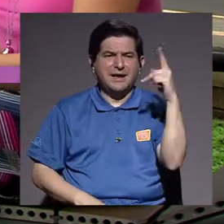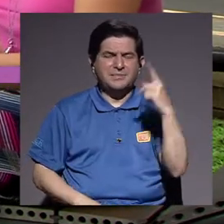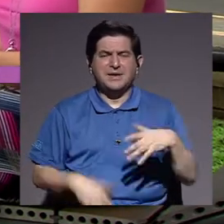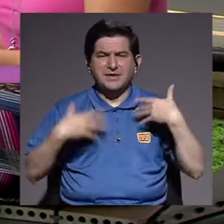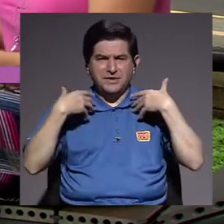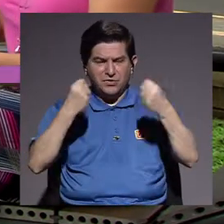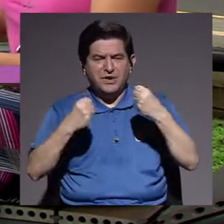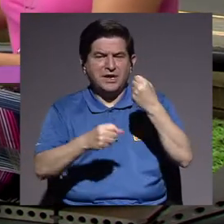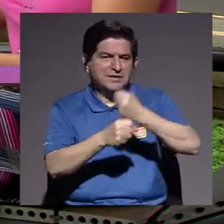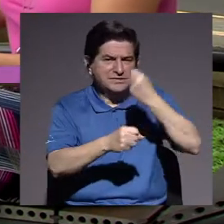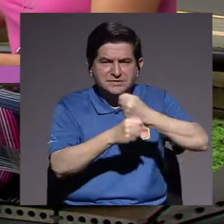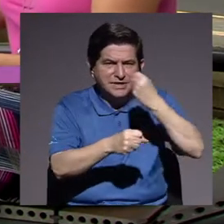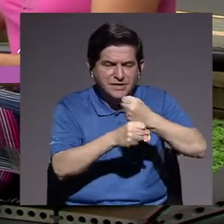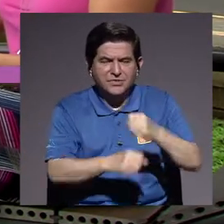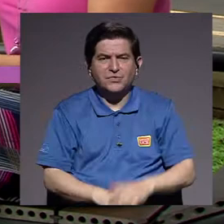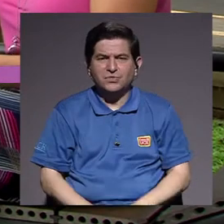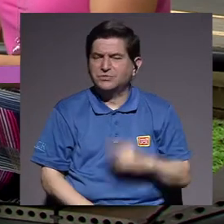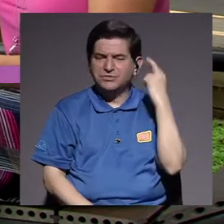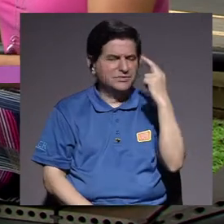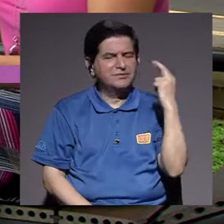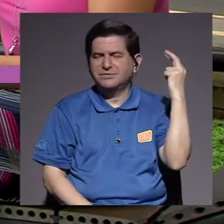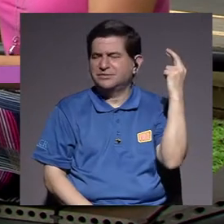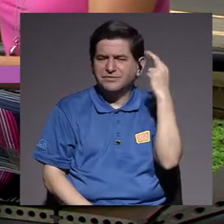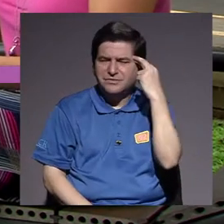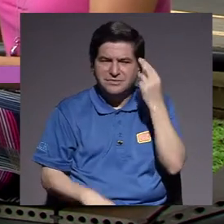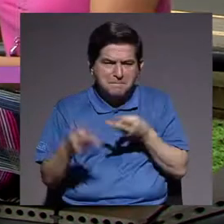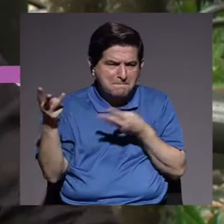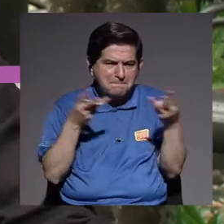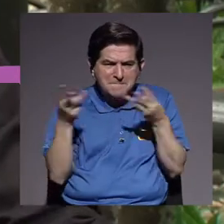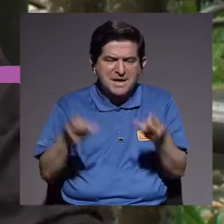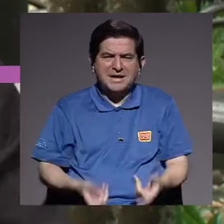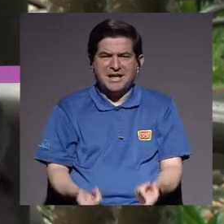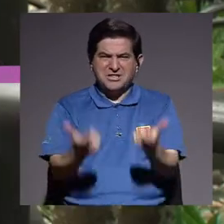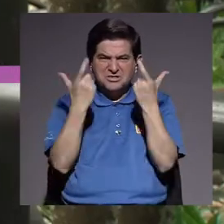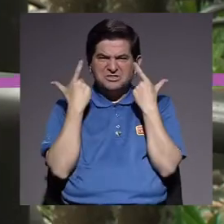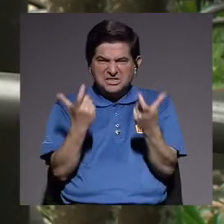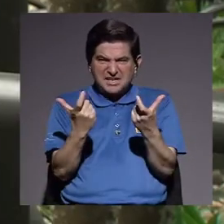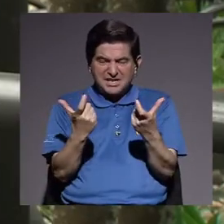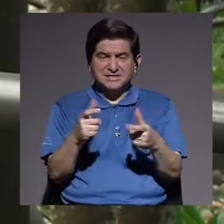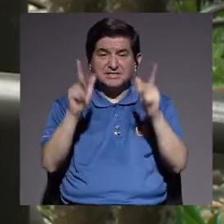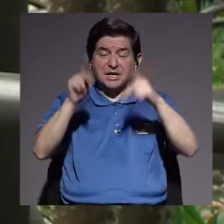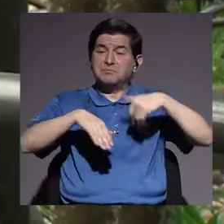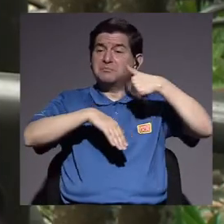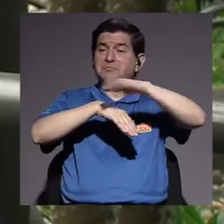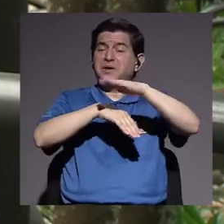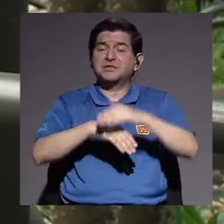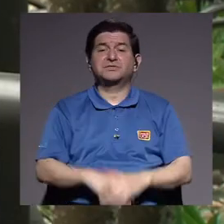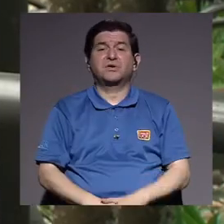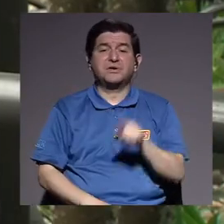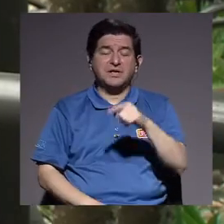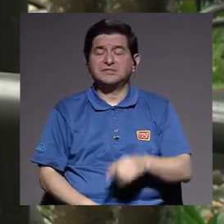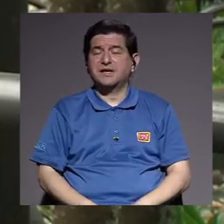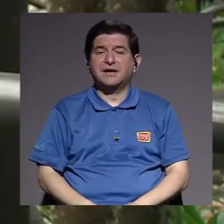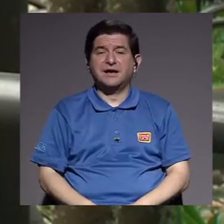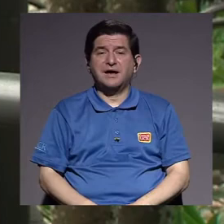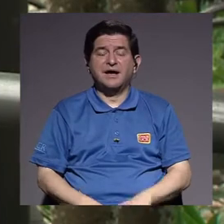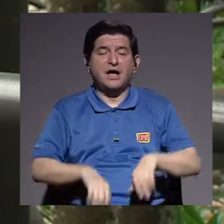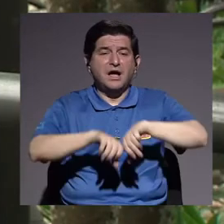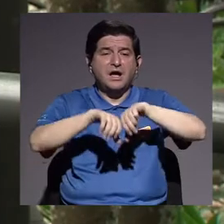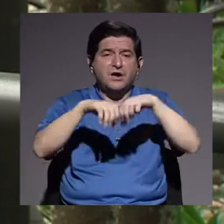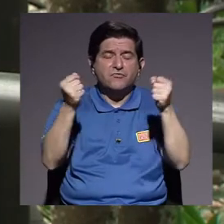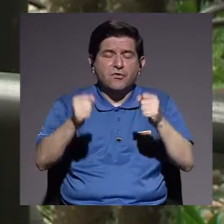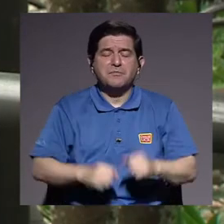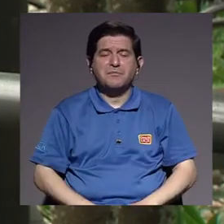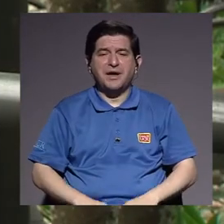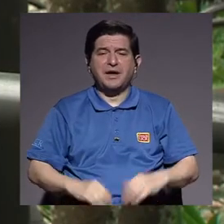¿verdad? De repente la irracionalidad del mercado por la ganancia que manda a las personas a romper la pandemia, digo, perdón, a romper la cuarentena